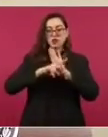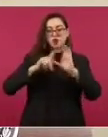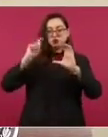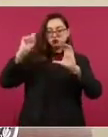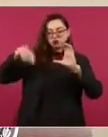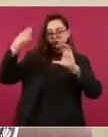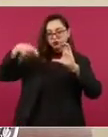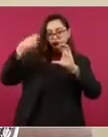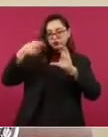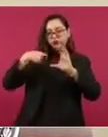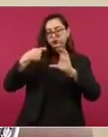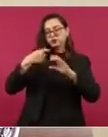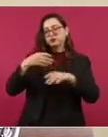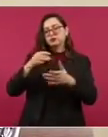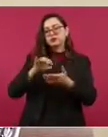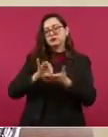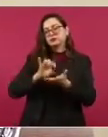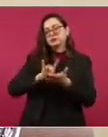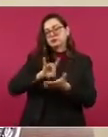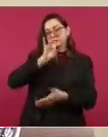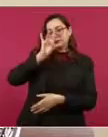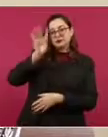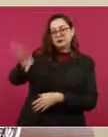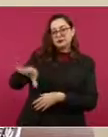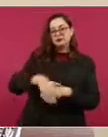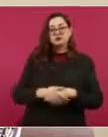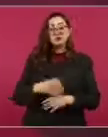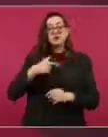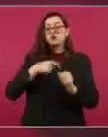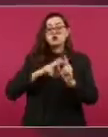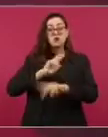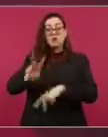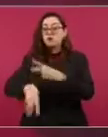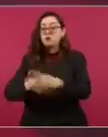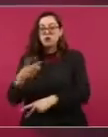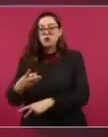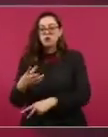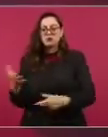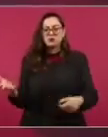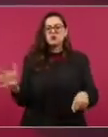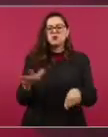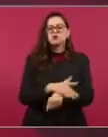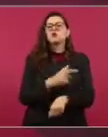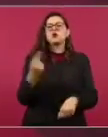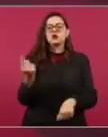especulación. ¿Por qué no fui? Tengo